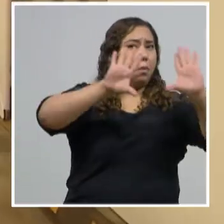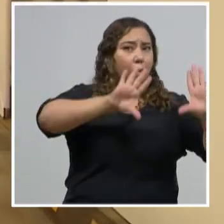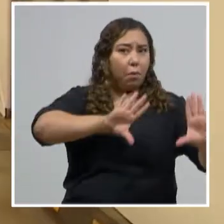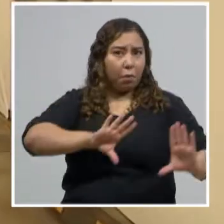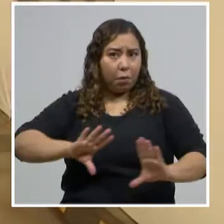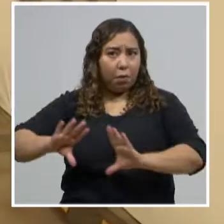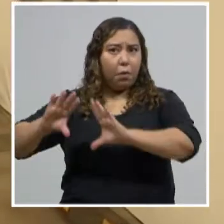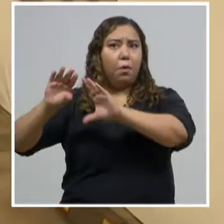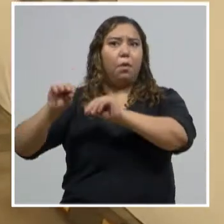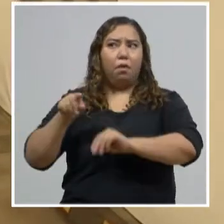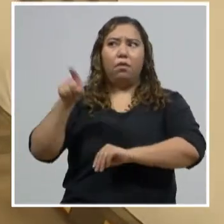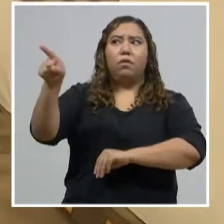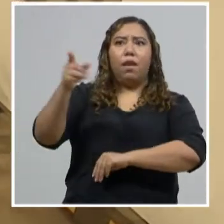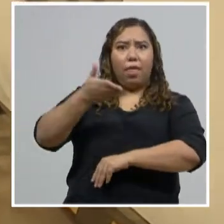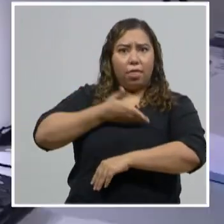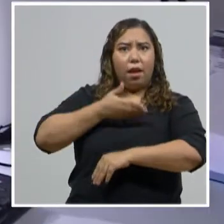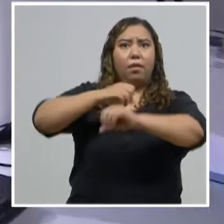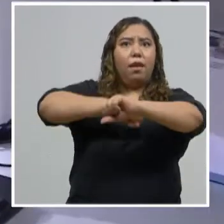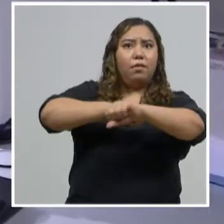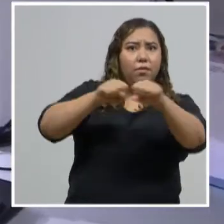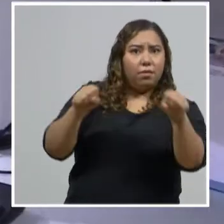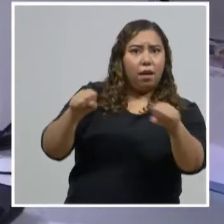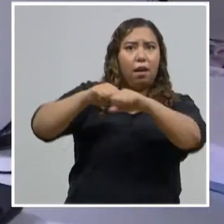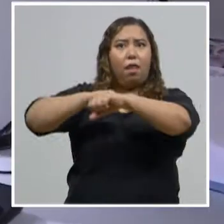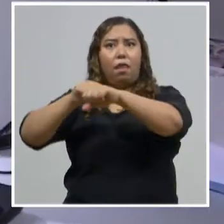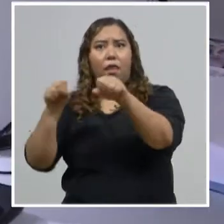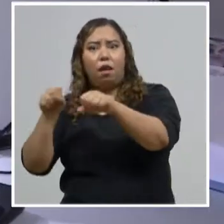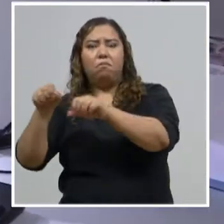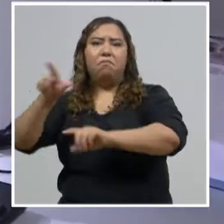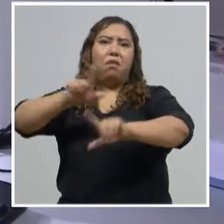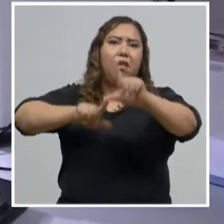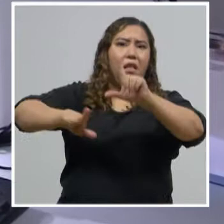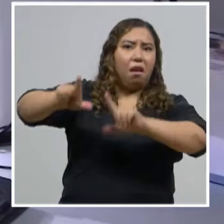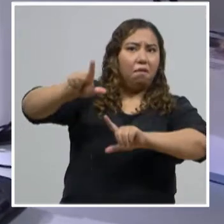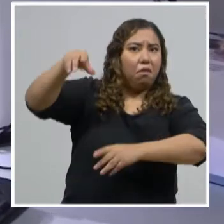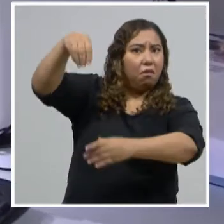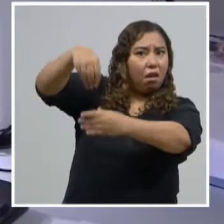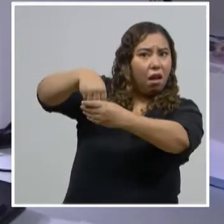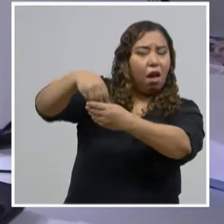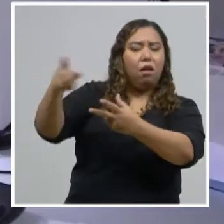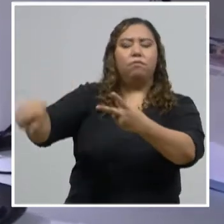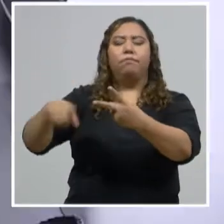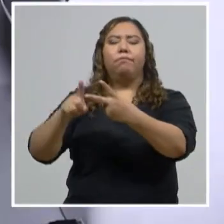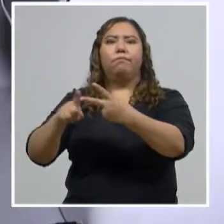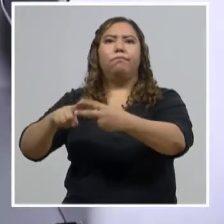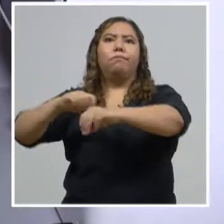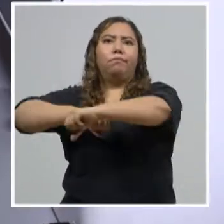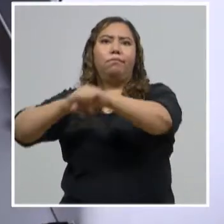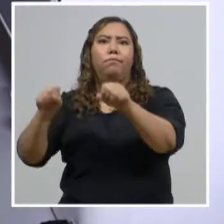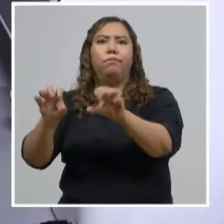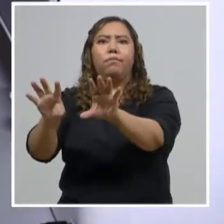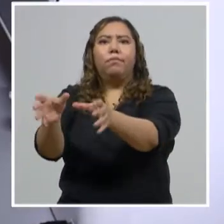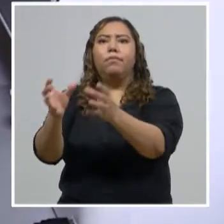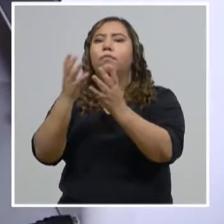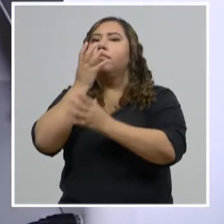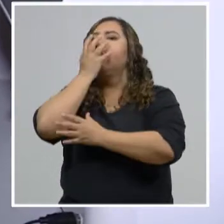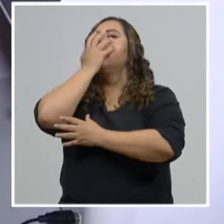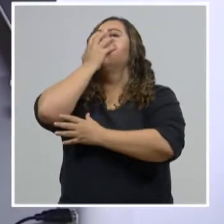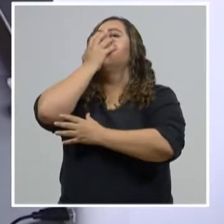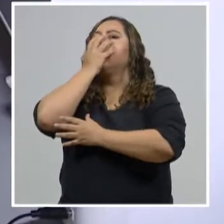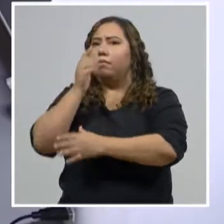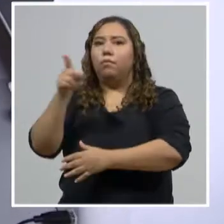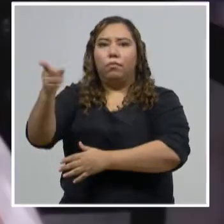estabilización, su respectivo oxígeno, contará con laboratorio para pruebas, con la atención médica necesaria para atender pacientes y